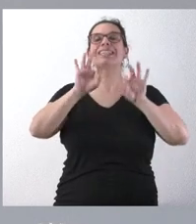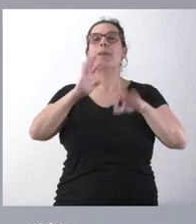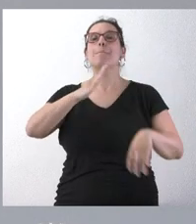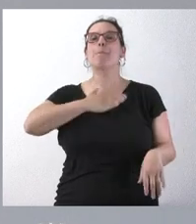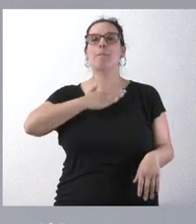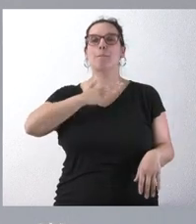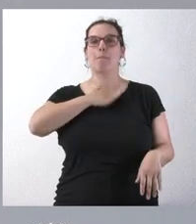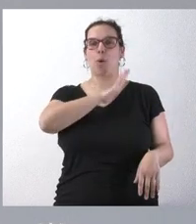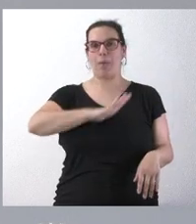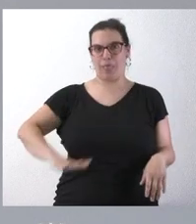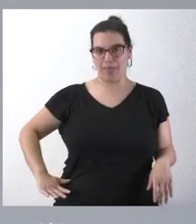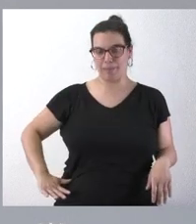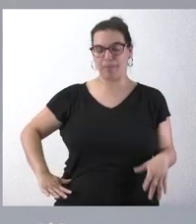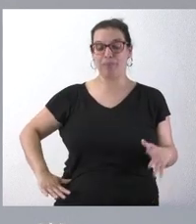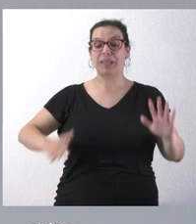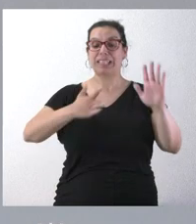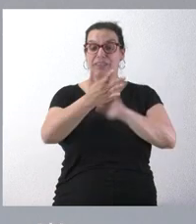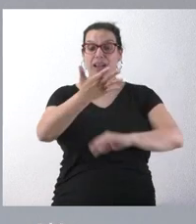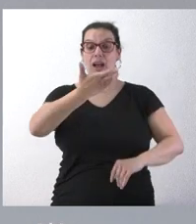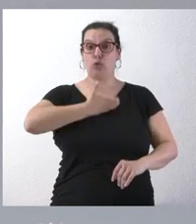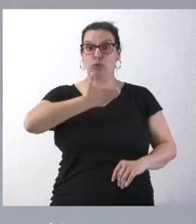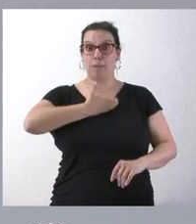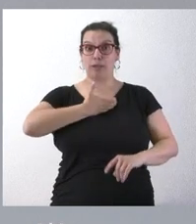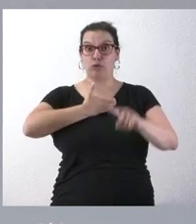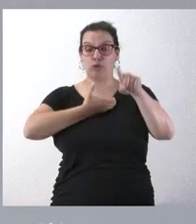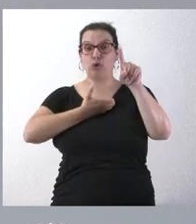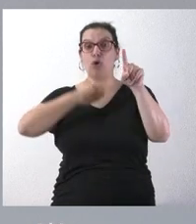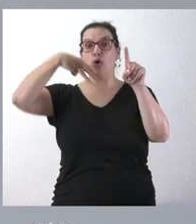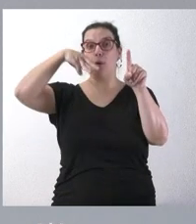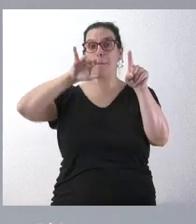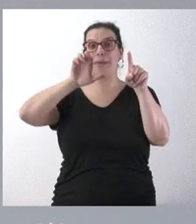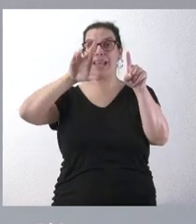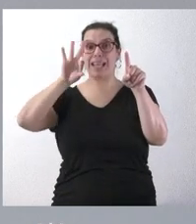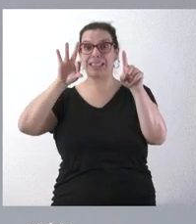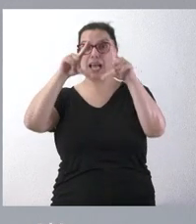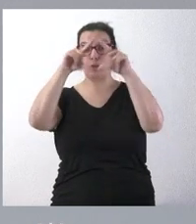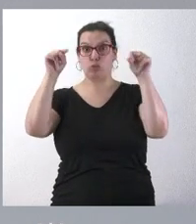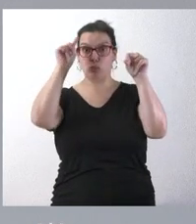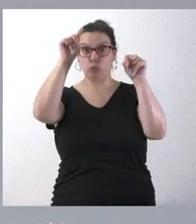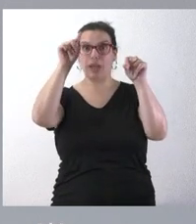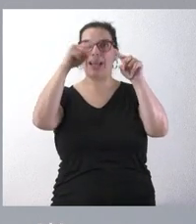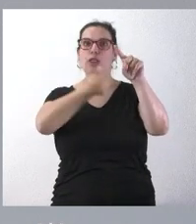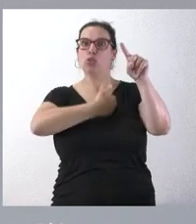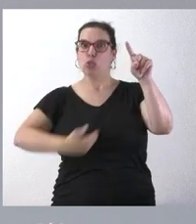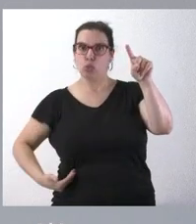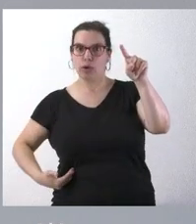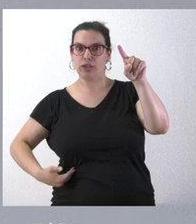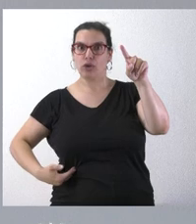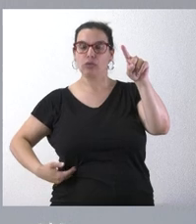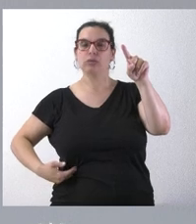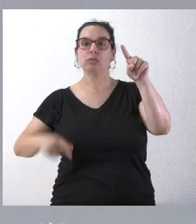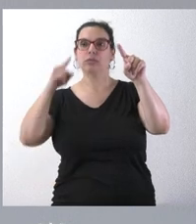Aquí nos encontramos con que el Ayuntamiento de Mieres, del Principado de Asturias, es propietario de una